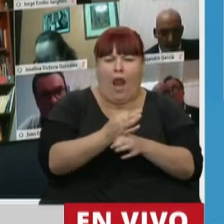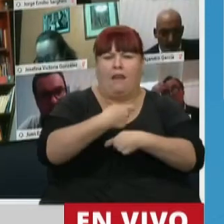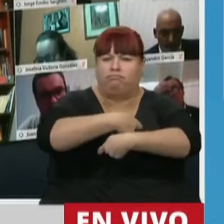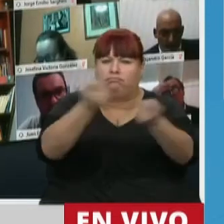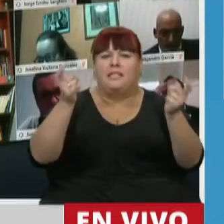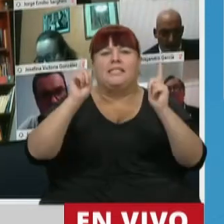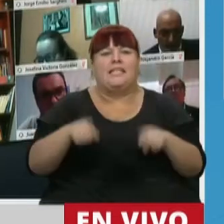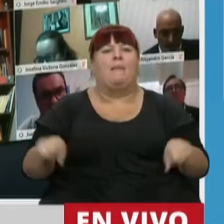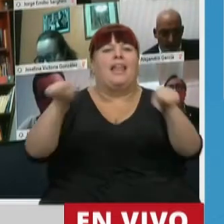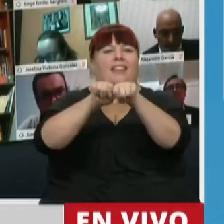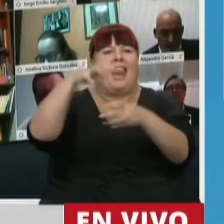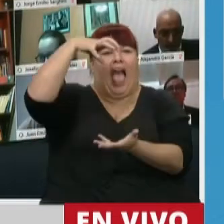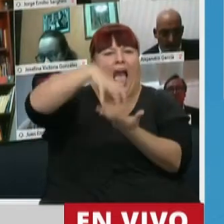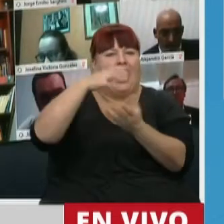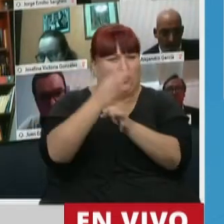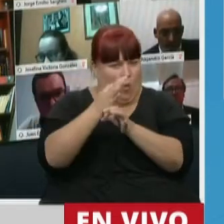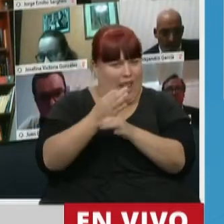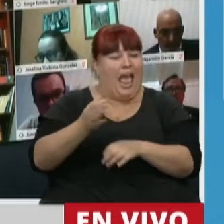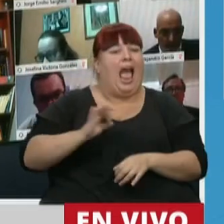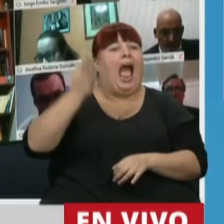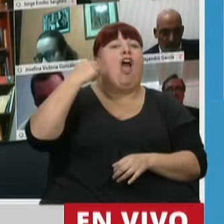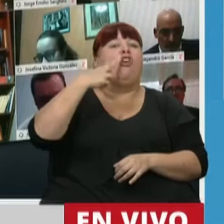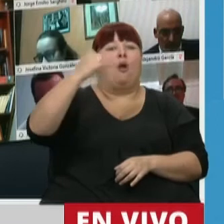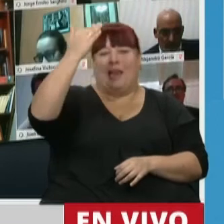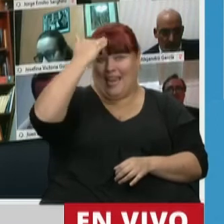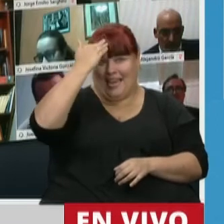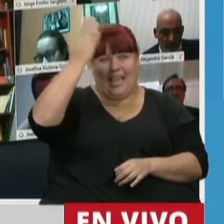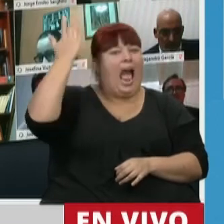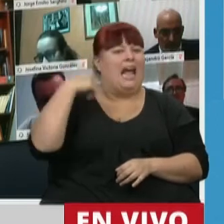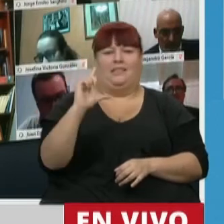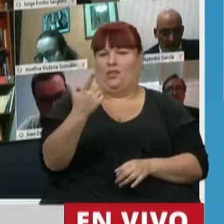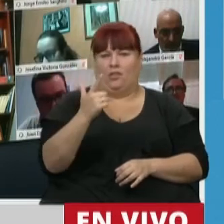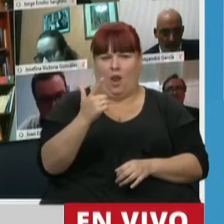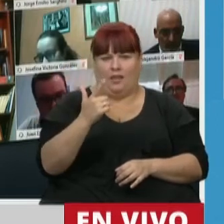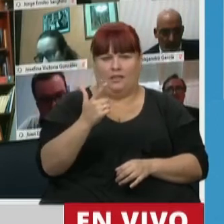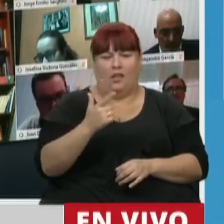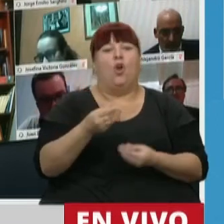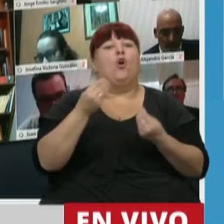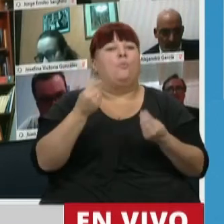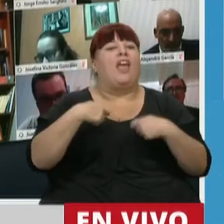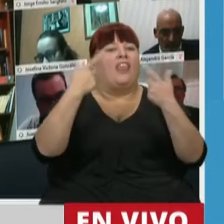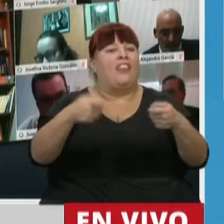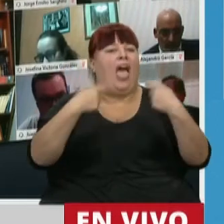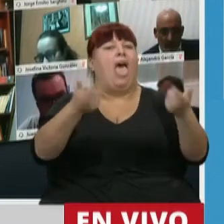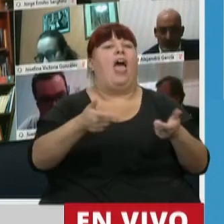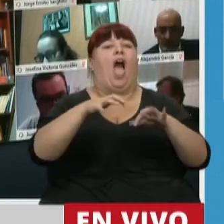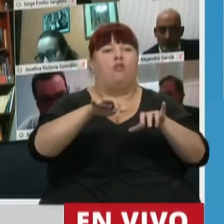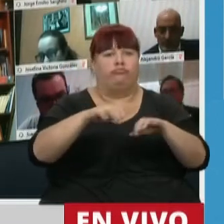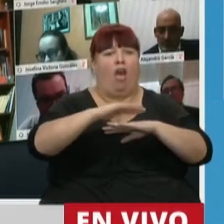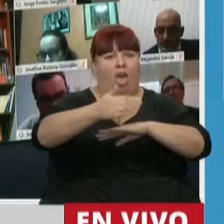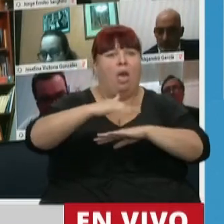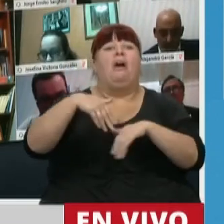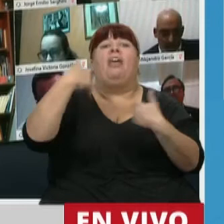conectividad a los edificios. Algo que en 2015 no existía. Porque se entregaban computadoras,